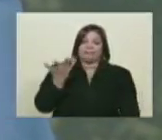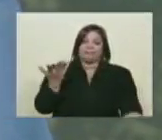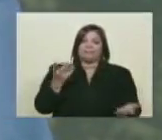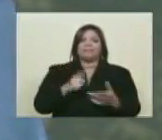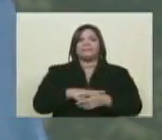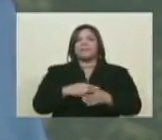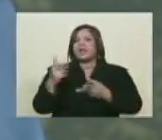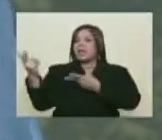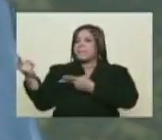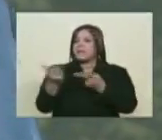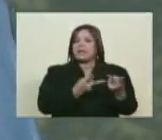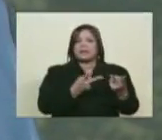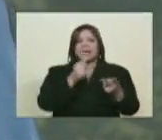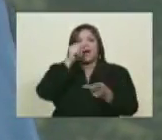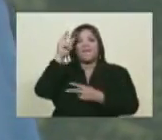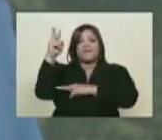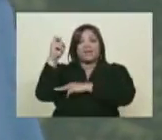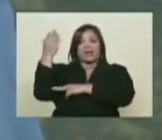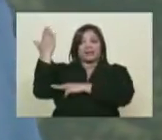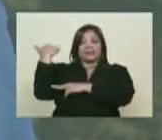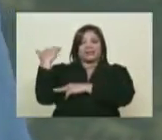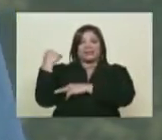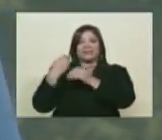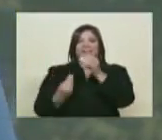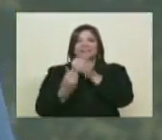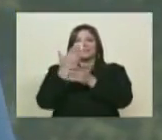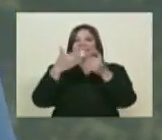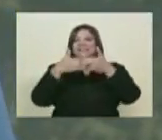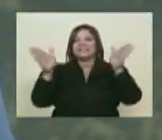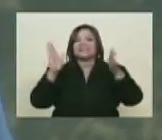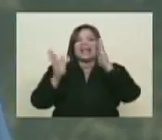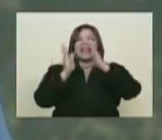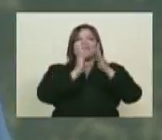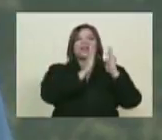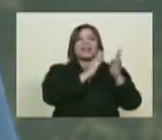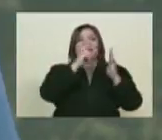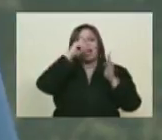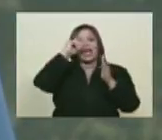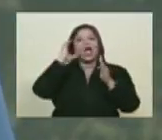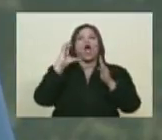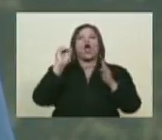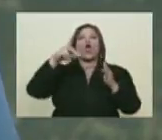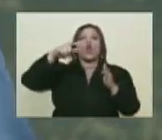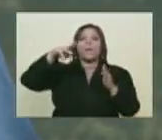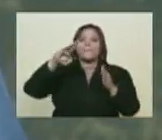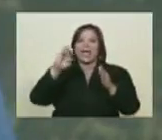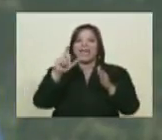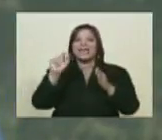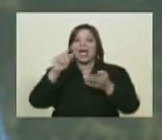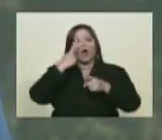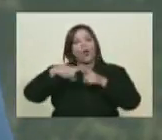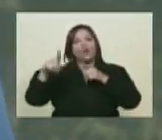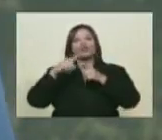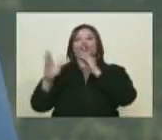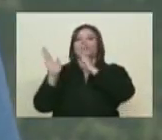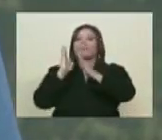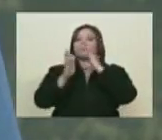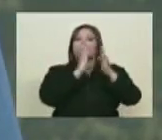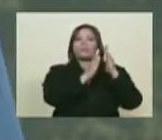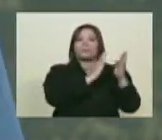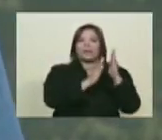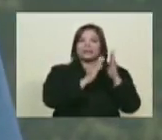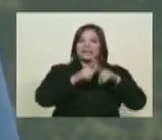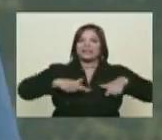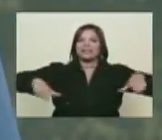esto, los invitamos para este viernes, la inauguración de la librería colombella, y tenemos en sí otra pieza de la exposición,